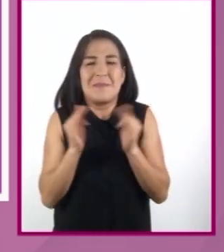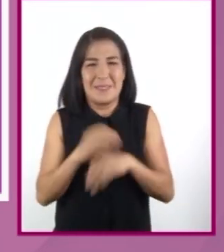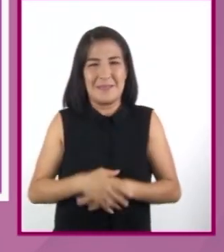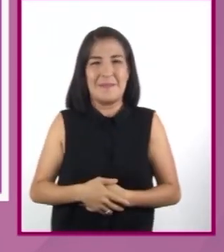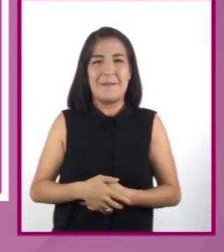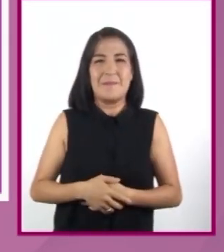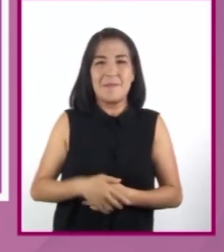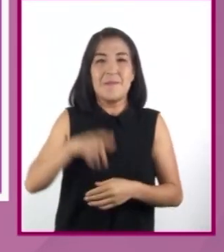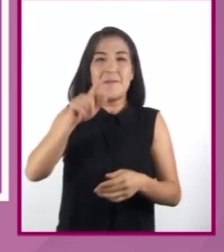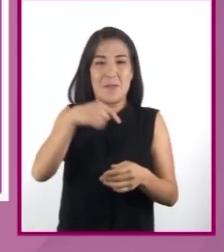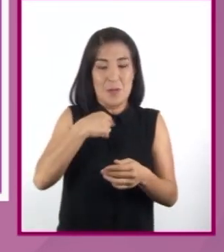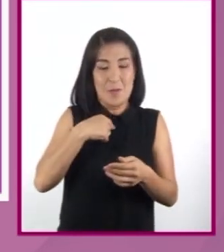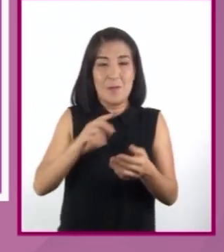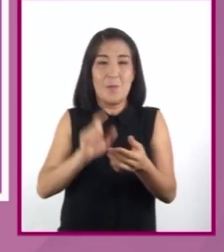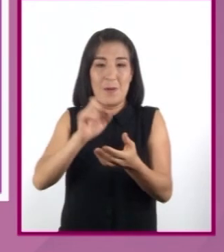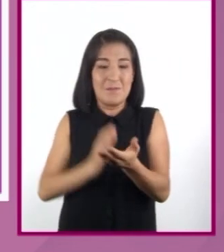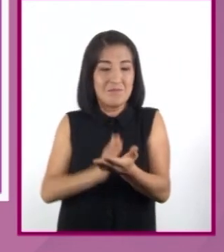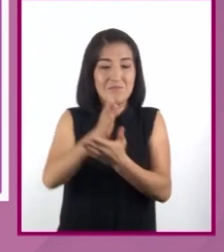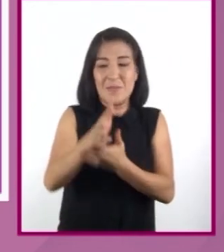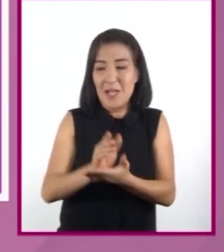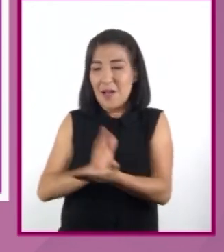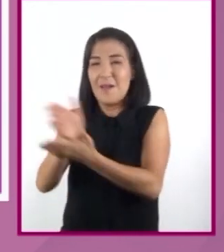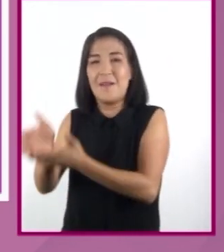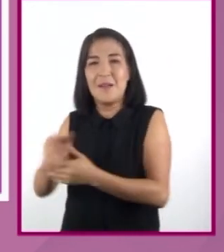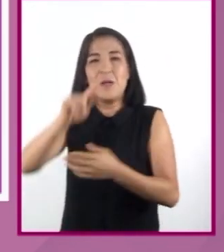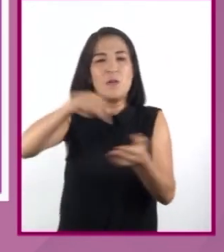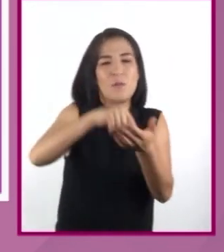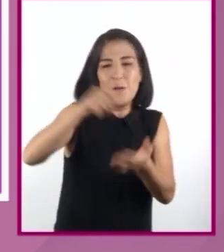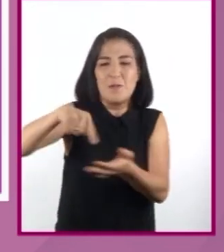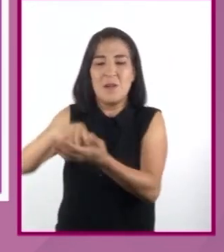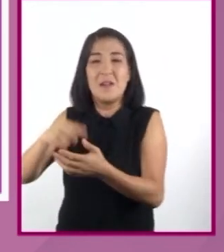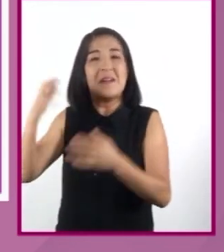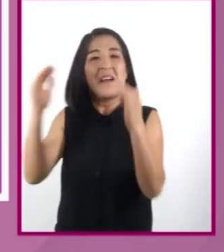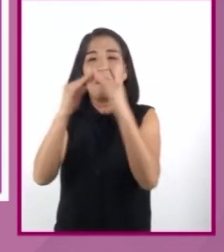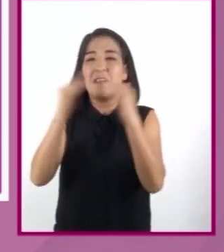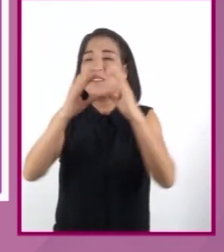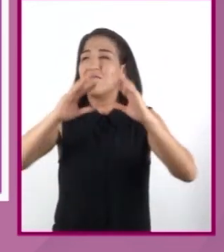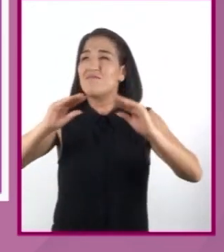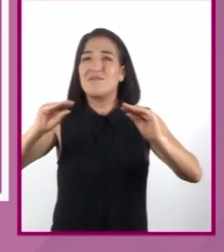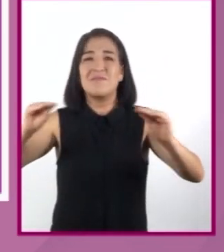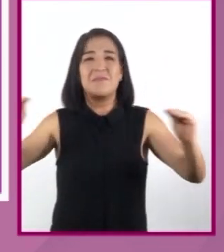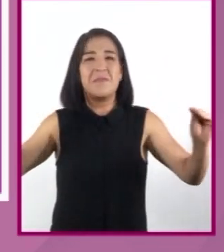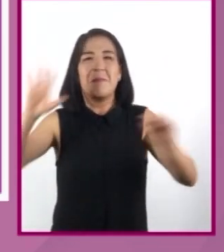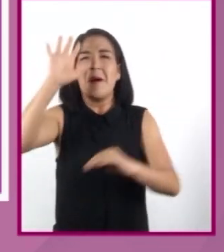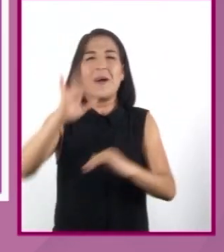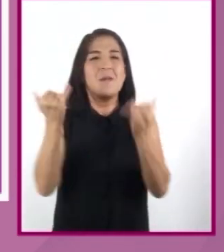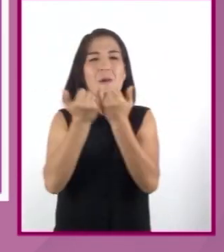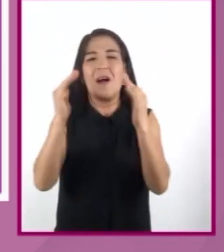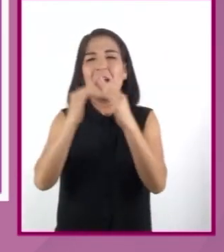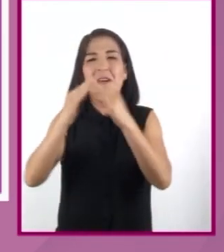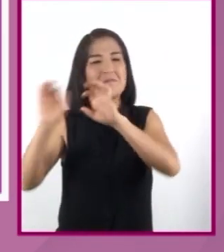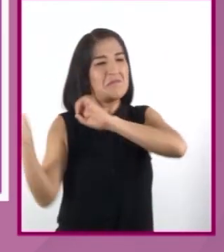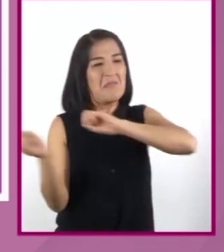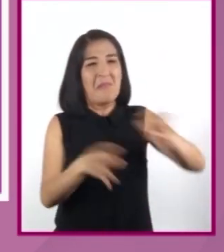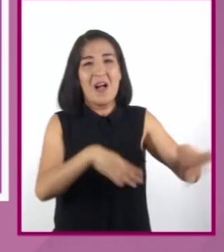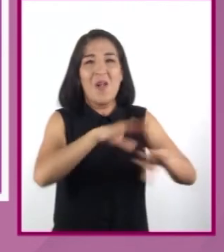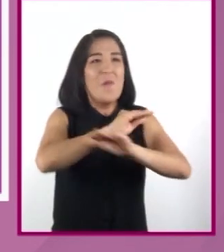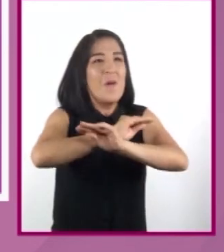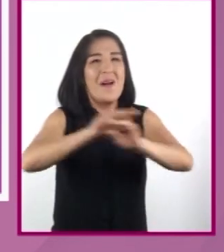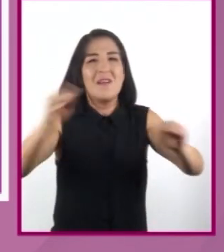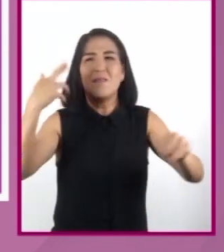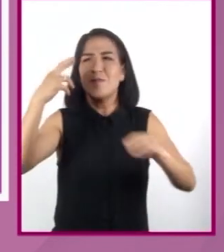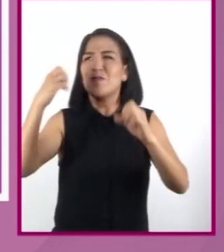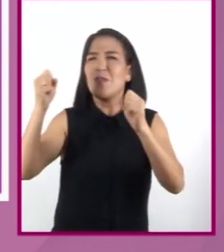cruzar de una pieza a otra, los pasos hallaban eco en toda la casa, como si un largo abandono hubiera sensibilizado su